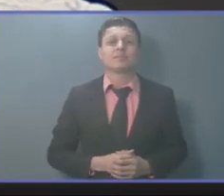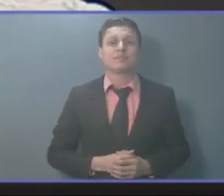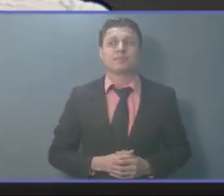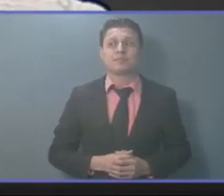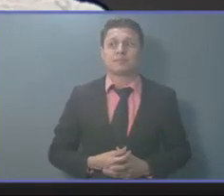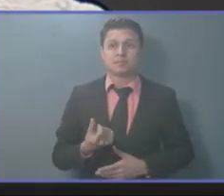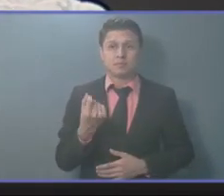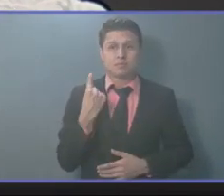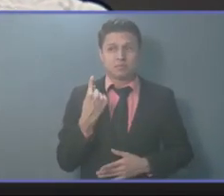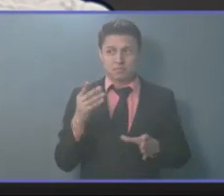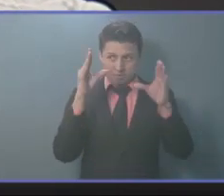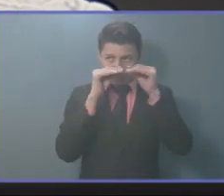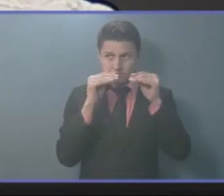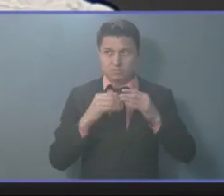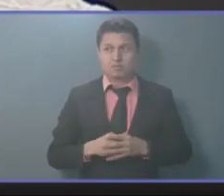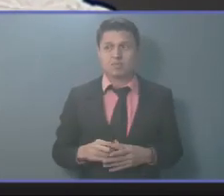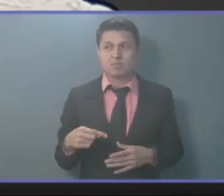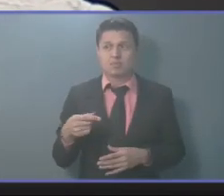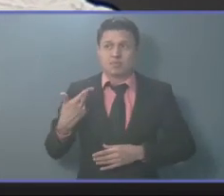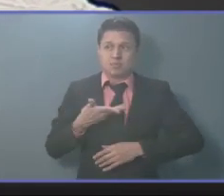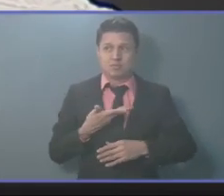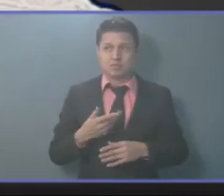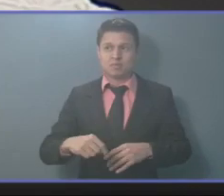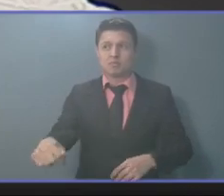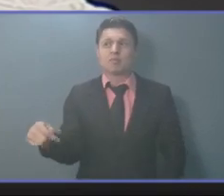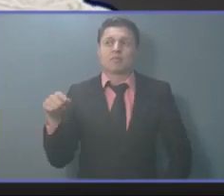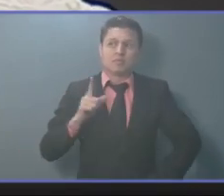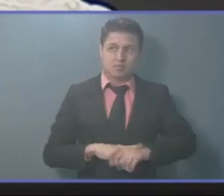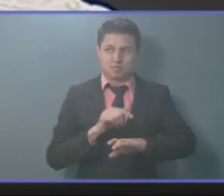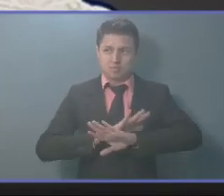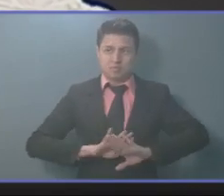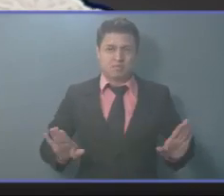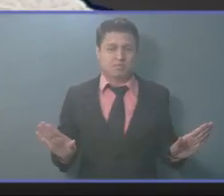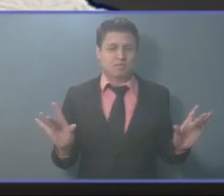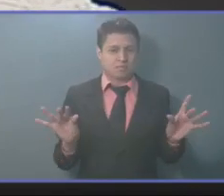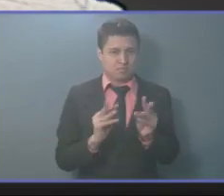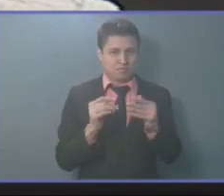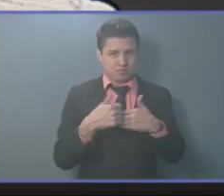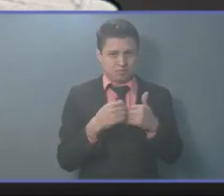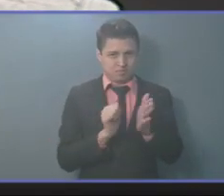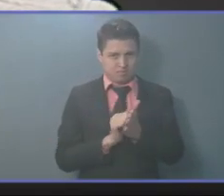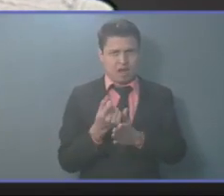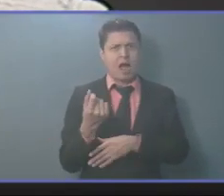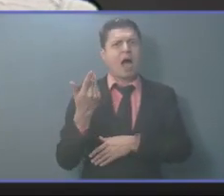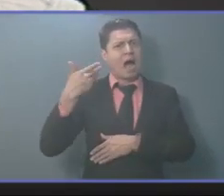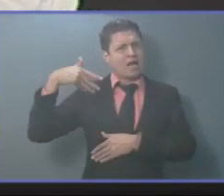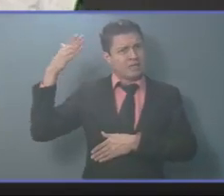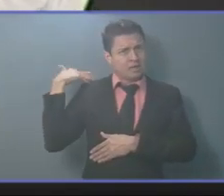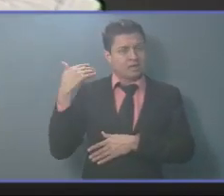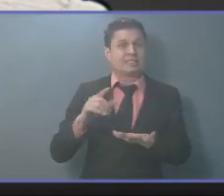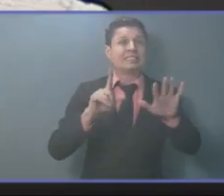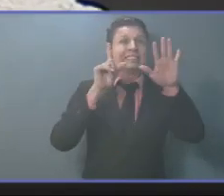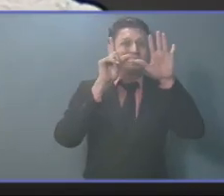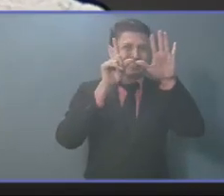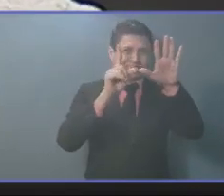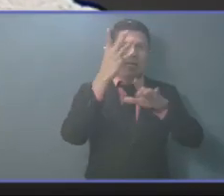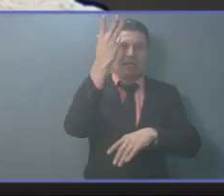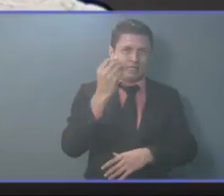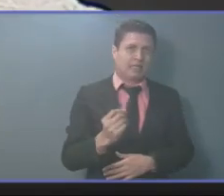Anoche, cuando nos fuimos de este pleno legislativo, después de seis días